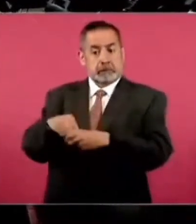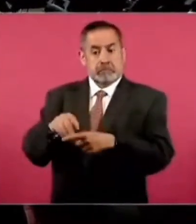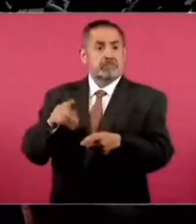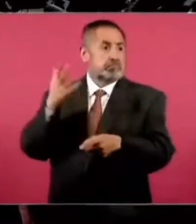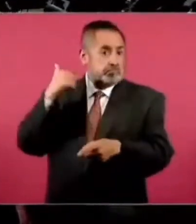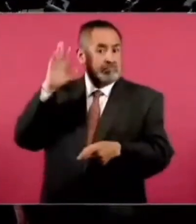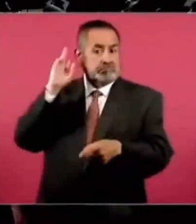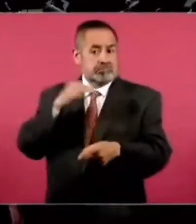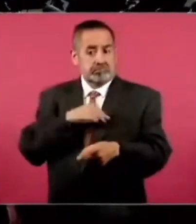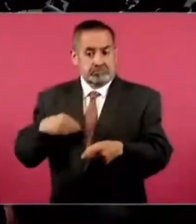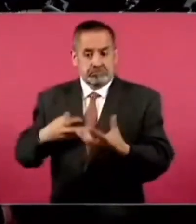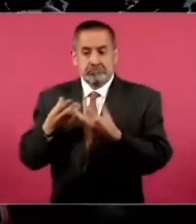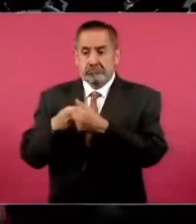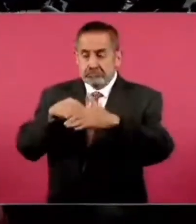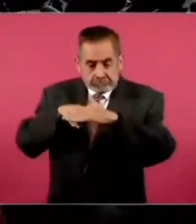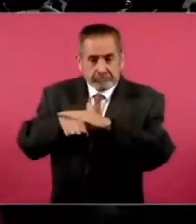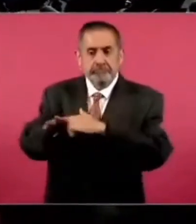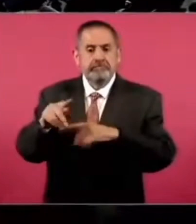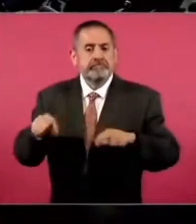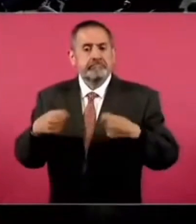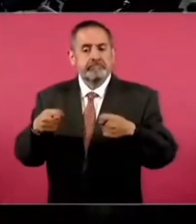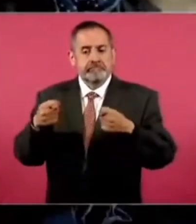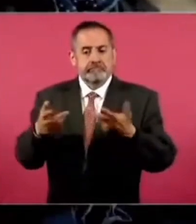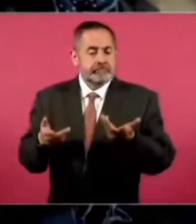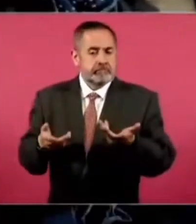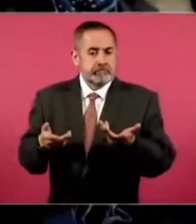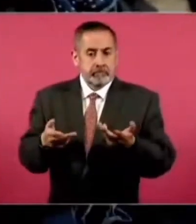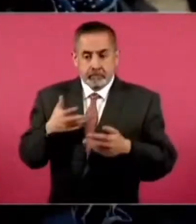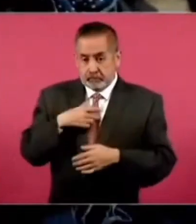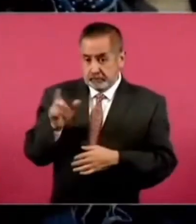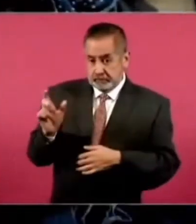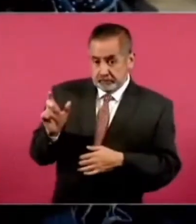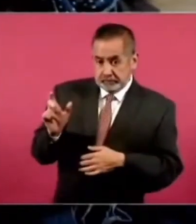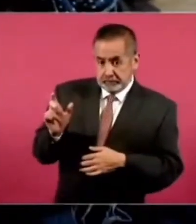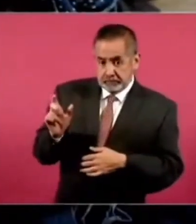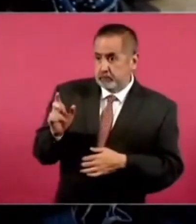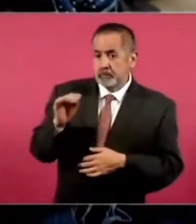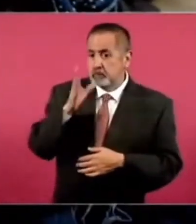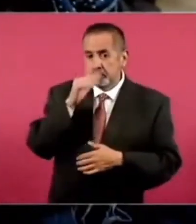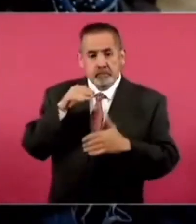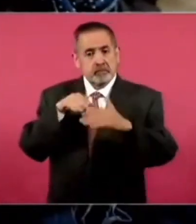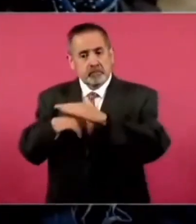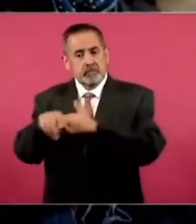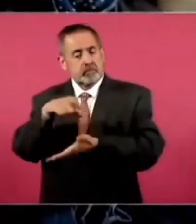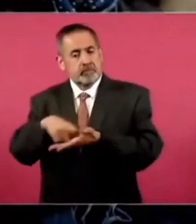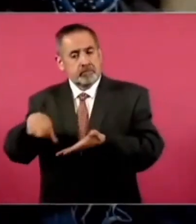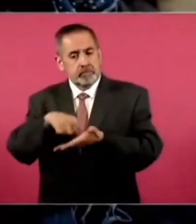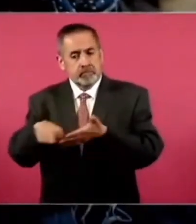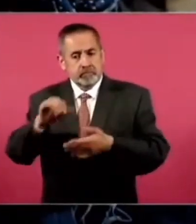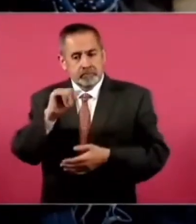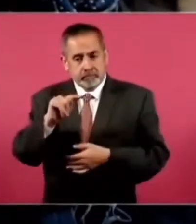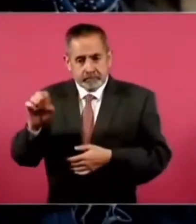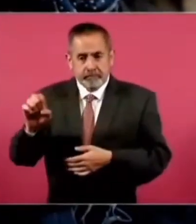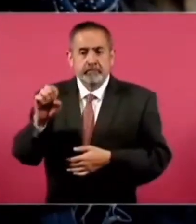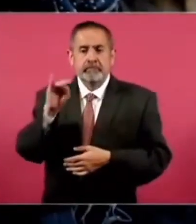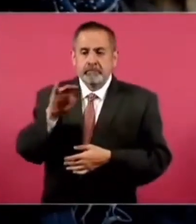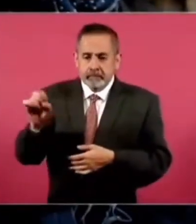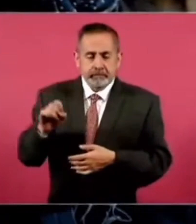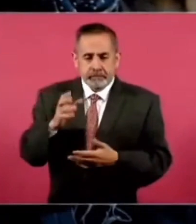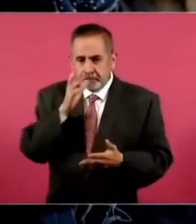muchísimos años, para poder entrar a las tiendas. Si no tenías la membresía de los trabajadores, no podías comprar en la tienda del Superiste o del IMSS.